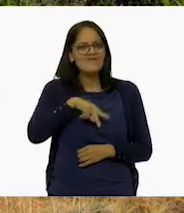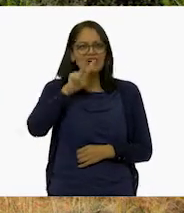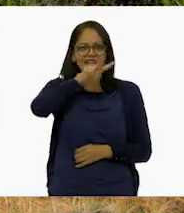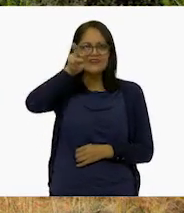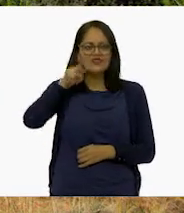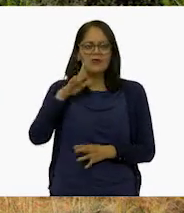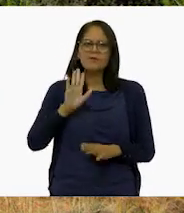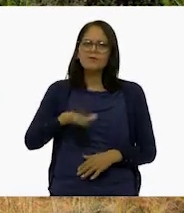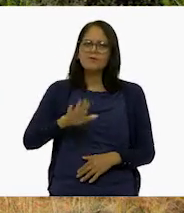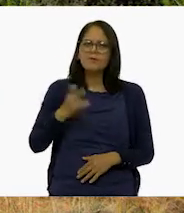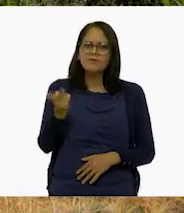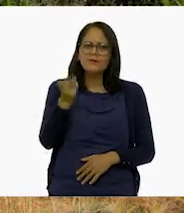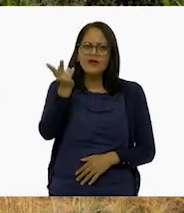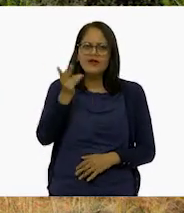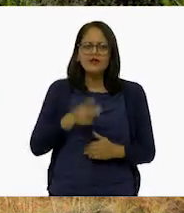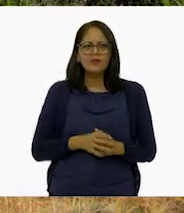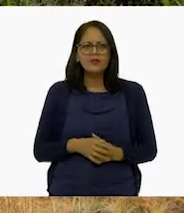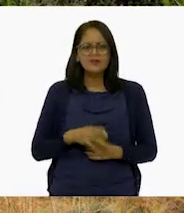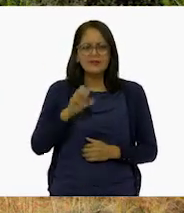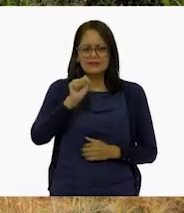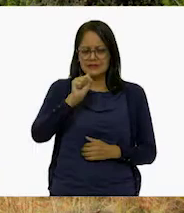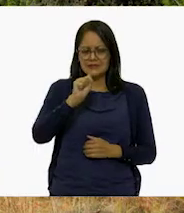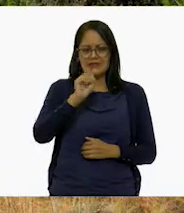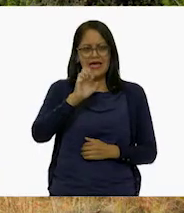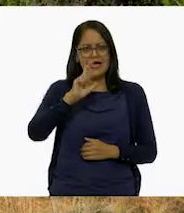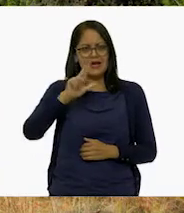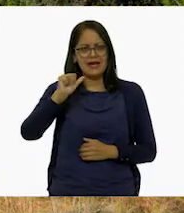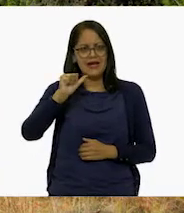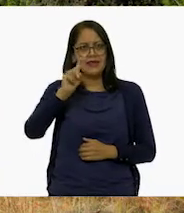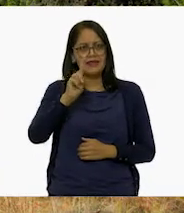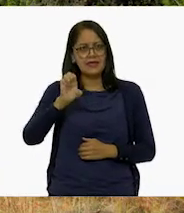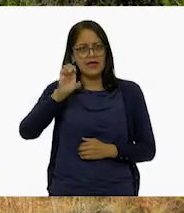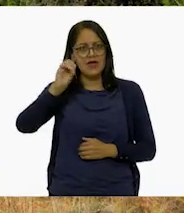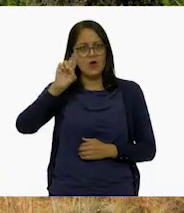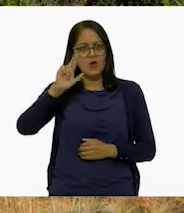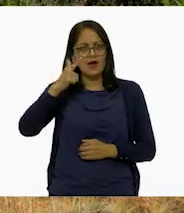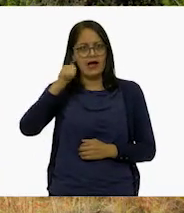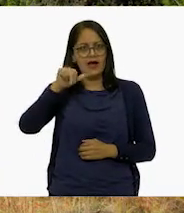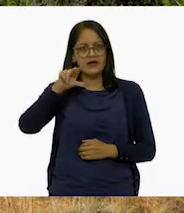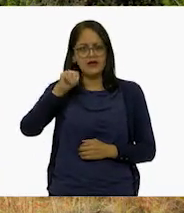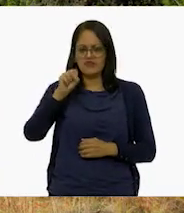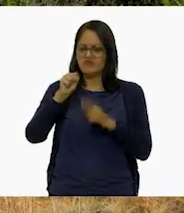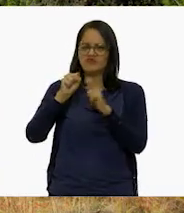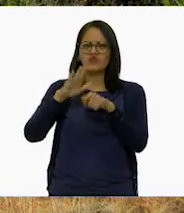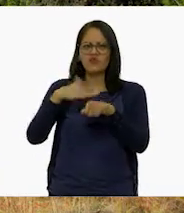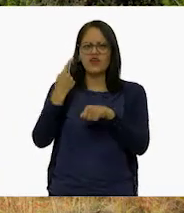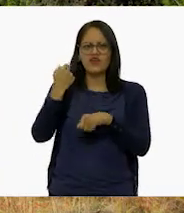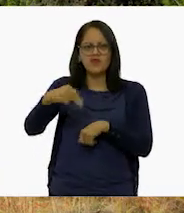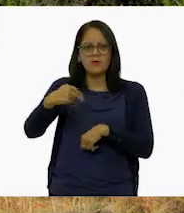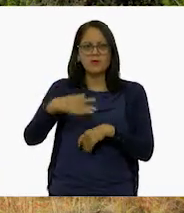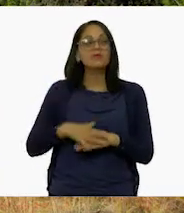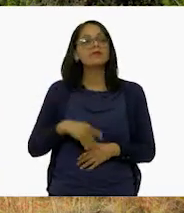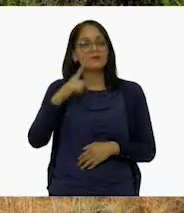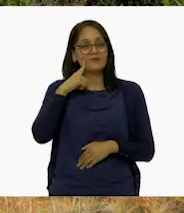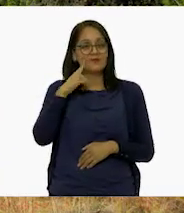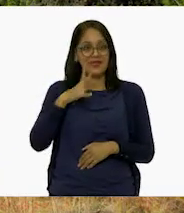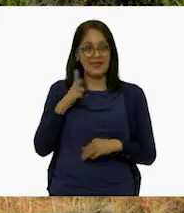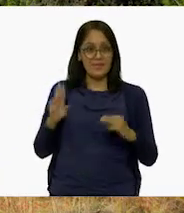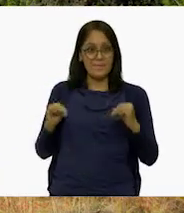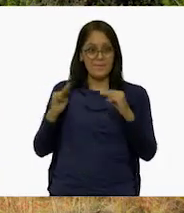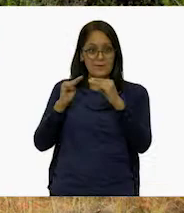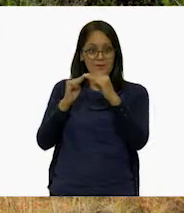entiendo es por qué Sierra de Órganos. Es por las formas rocosas, como las observamos aquí,